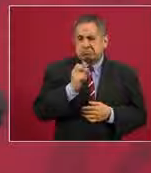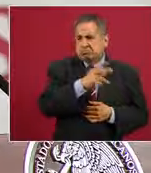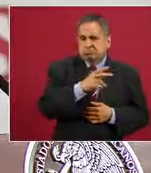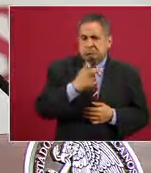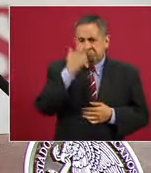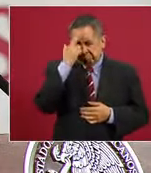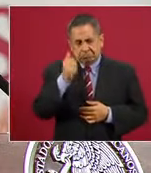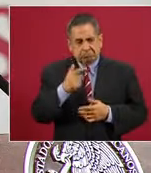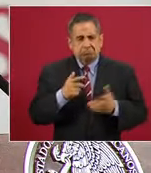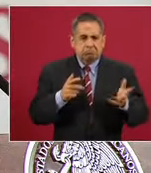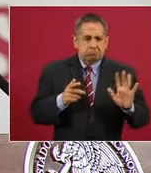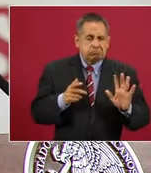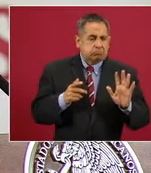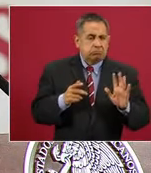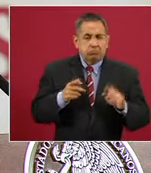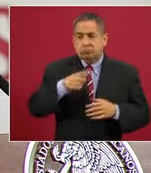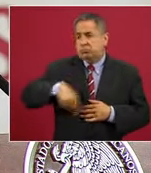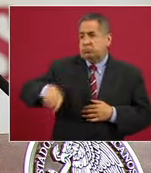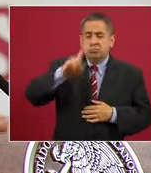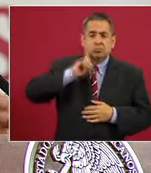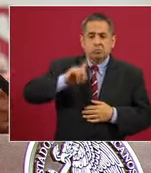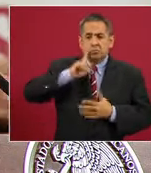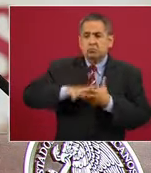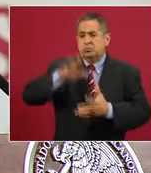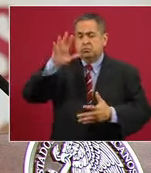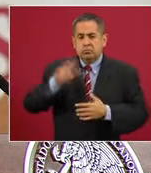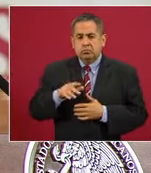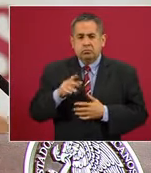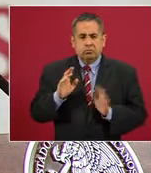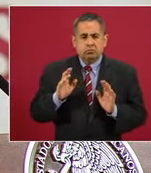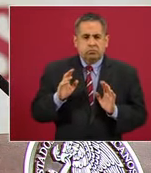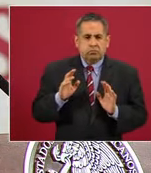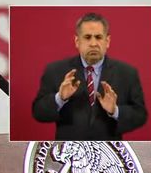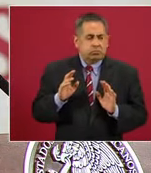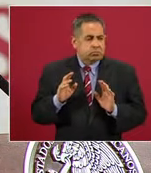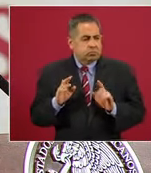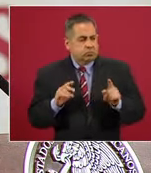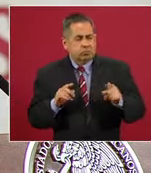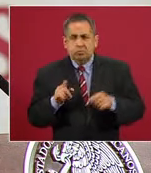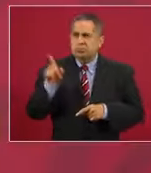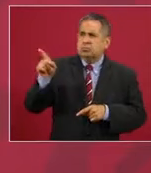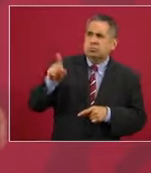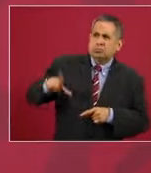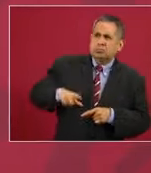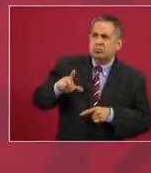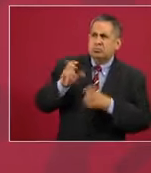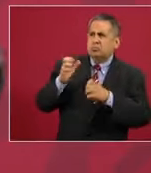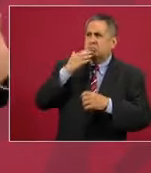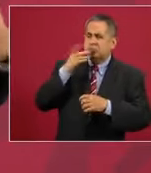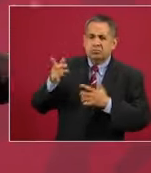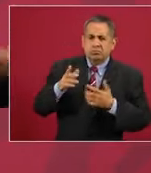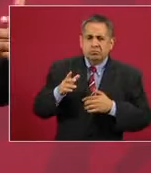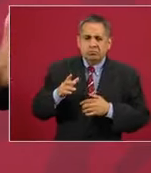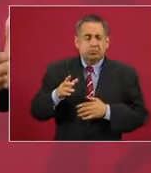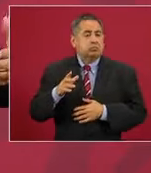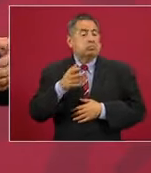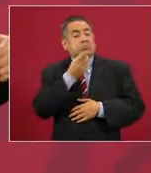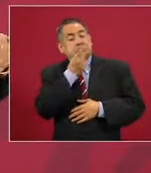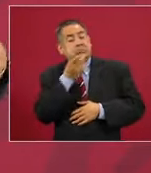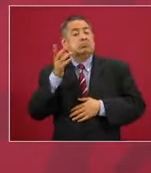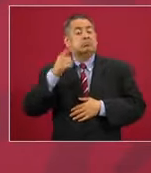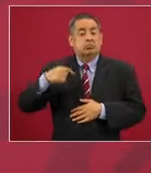decía, sobre todo mujeres, que no estábamos nosotros actuando bien, que porque yo decía